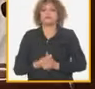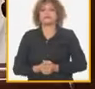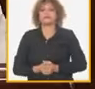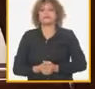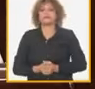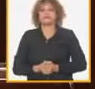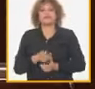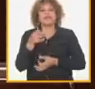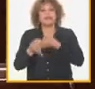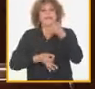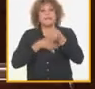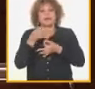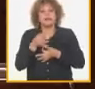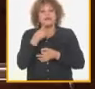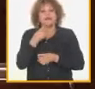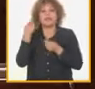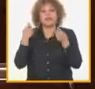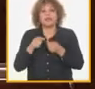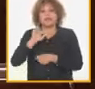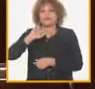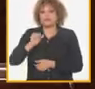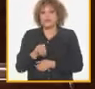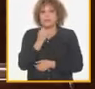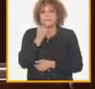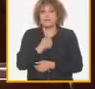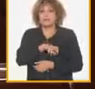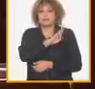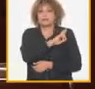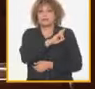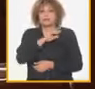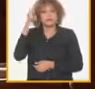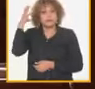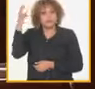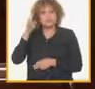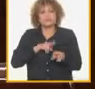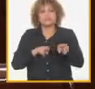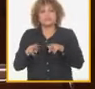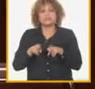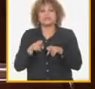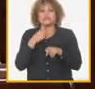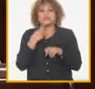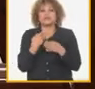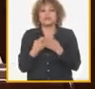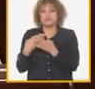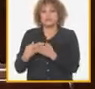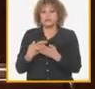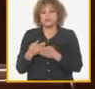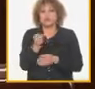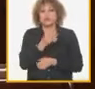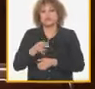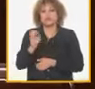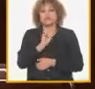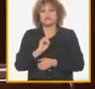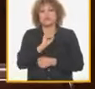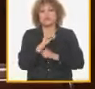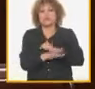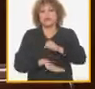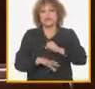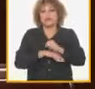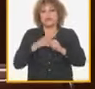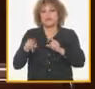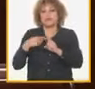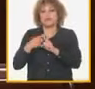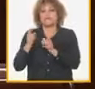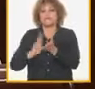expresó mayor exigencia y responsabilidad del gobierno las administraciones las organizaciones de base y sus militantes y nos